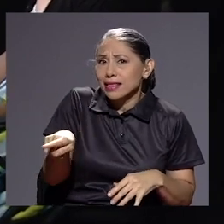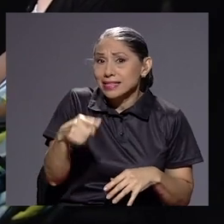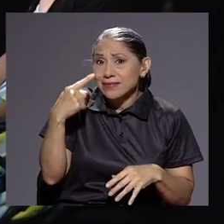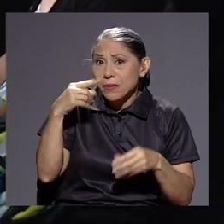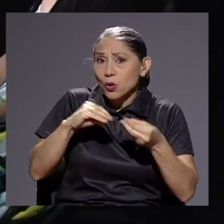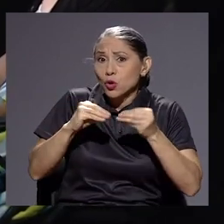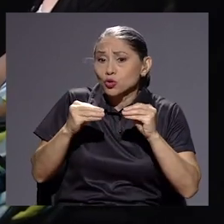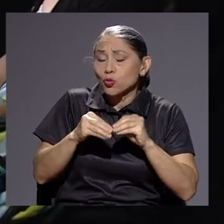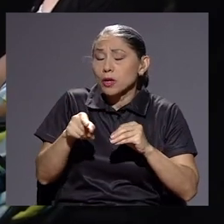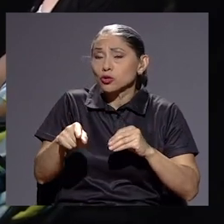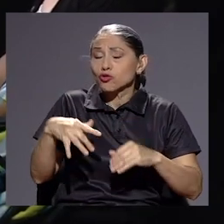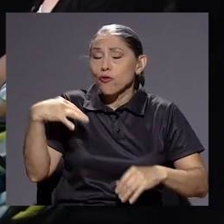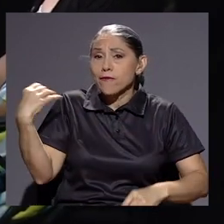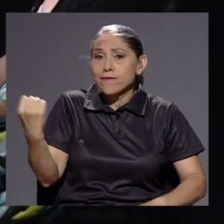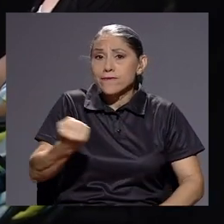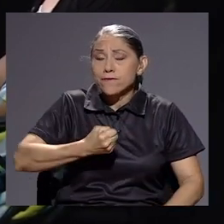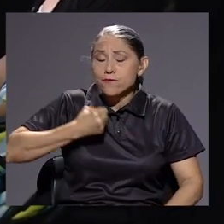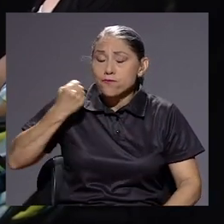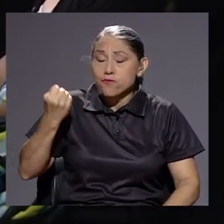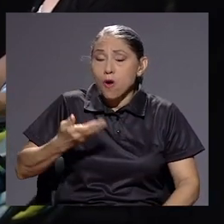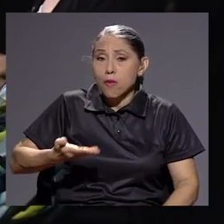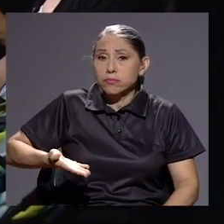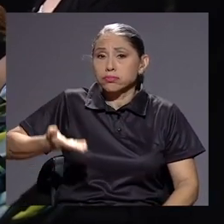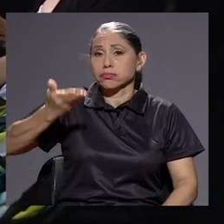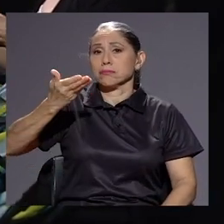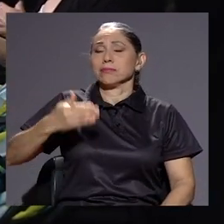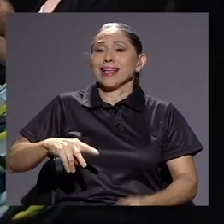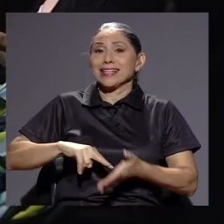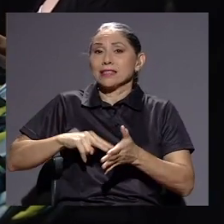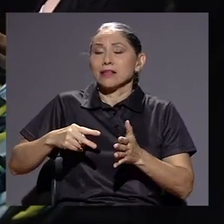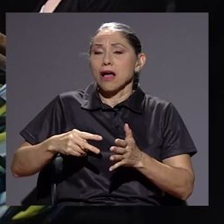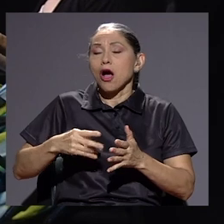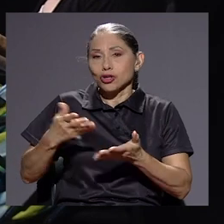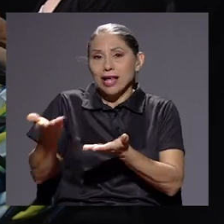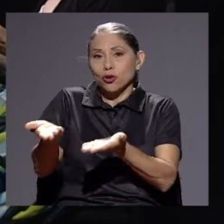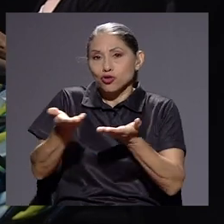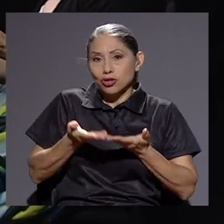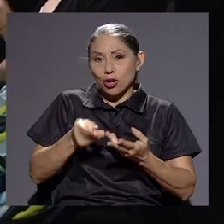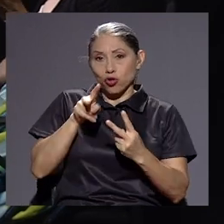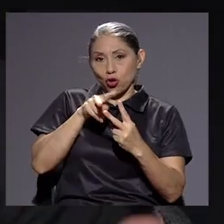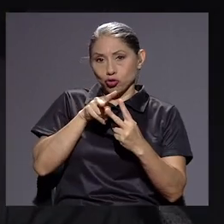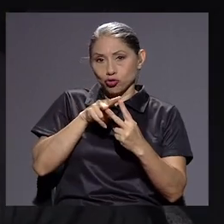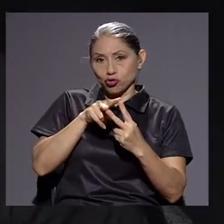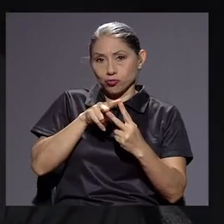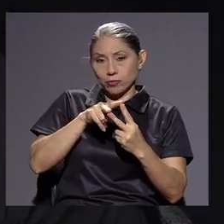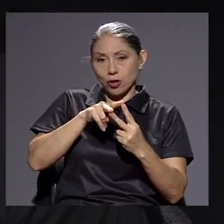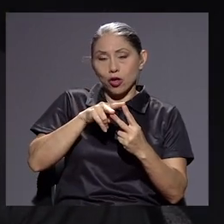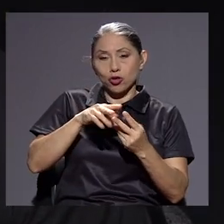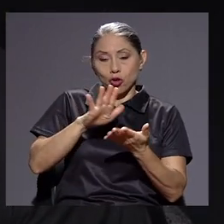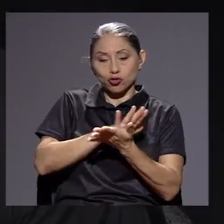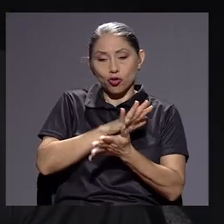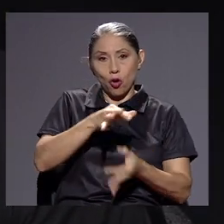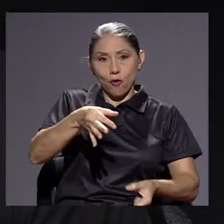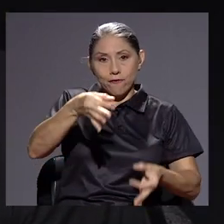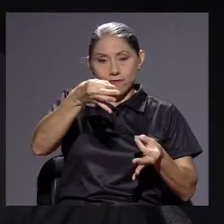muy, muy graves. O sea, estamos hablando de que nos dieron dos, ¿verdad? Dos oficios. El primero fue